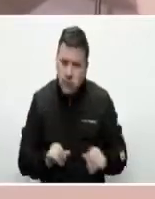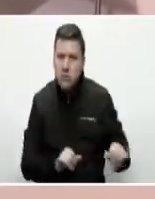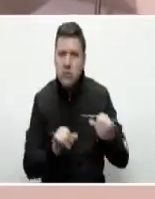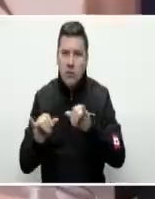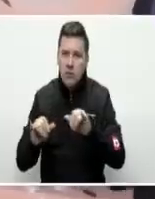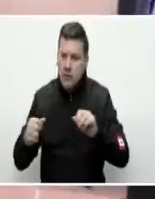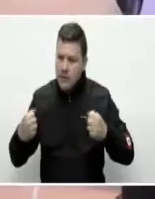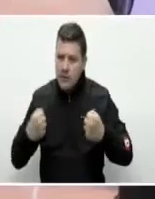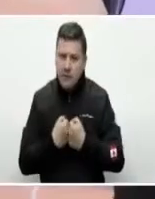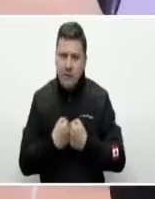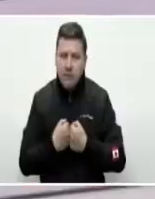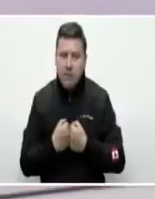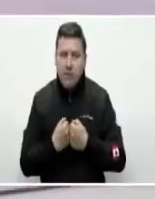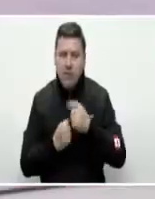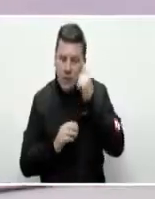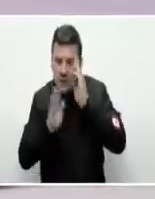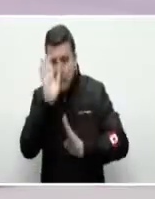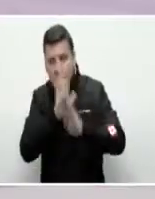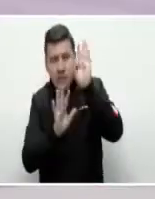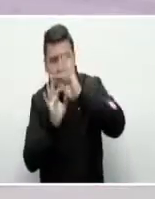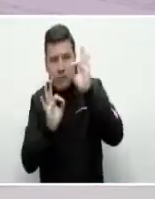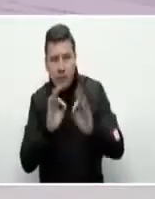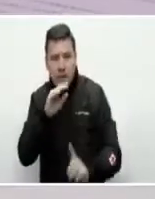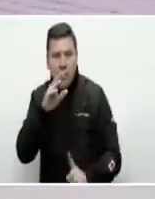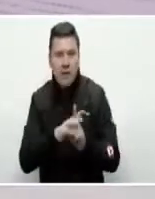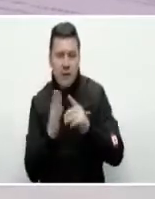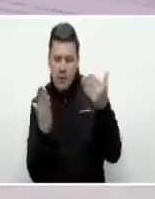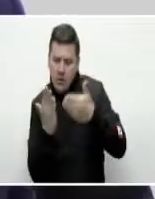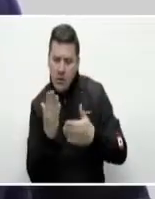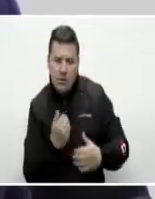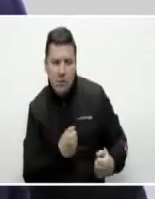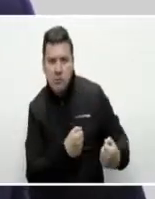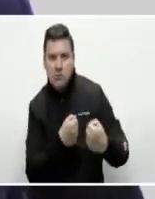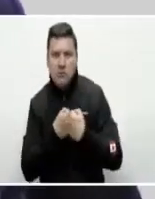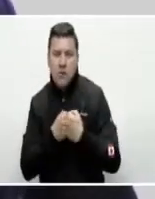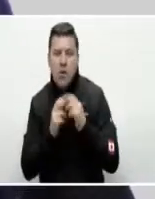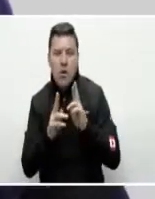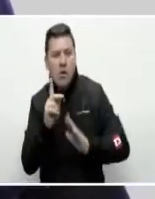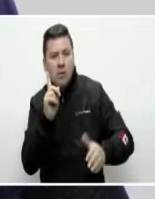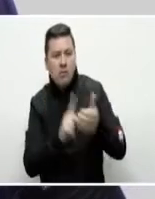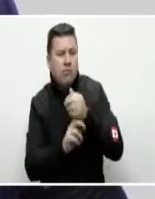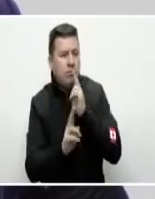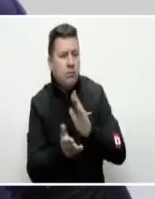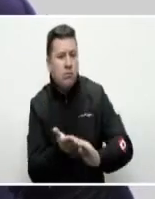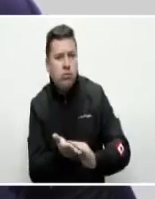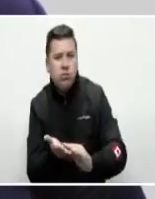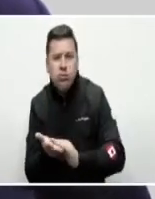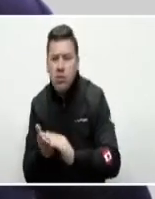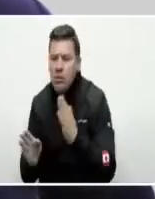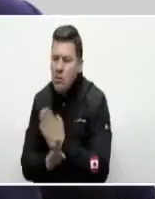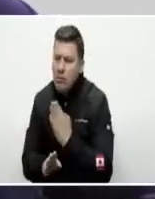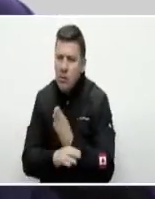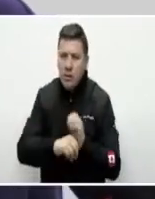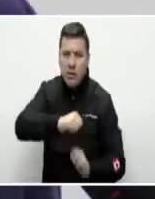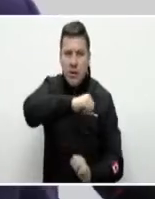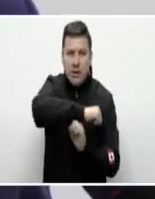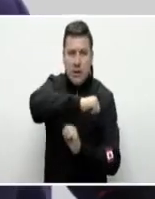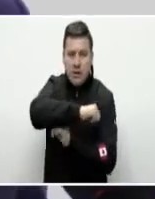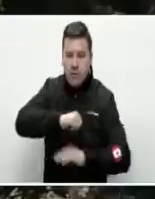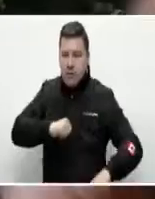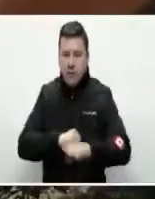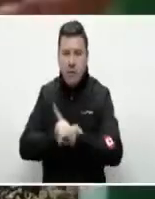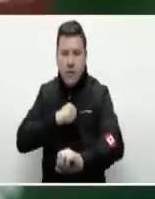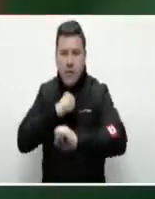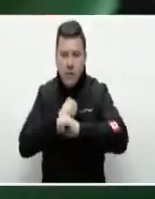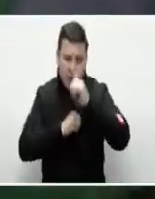todos los actores que estamos alrededor del emprendimiento, generar una agenda conjunta y lograr resolver de un lado los problemas estructurales que existen para